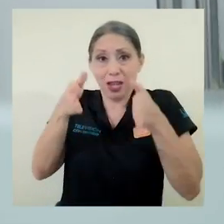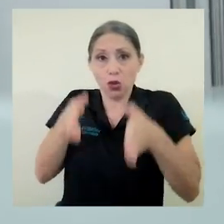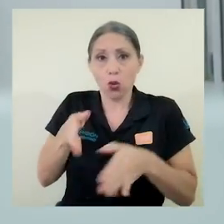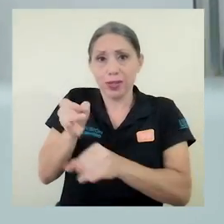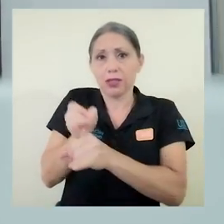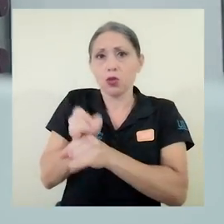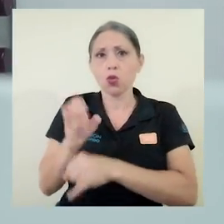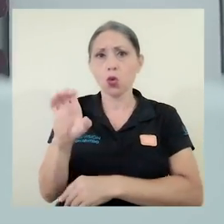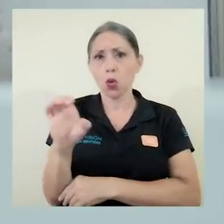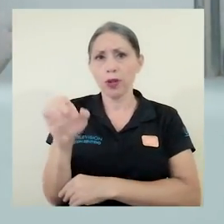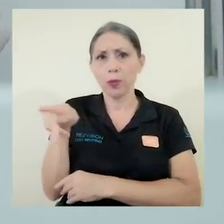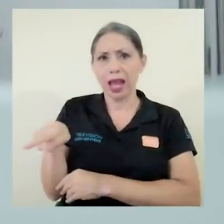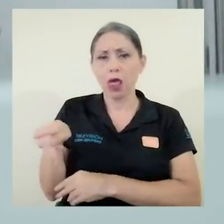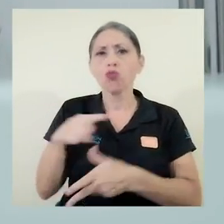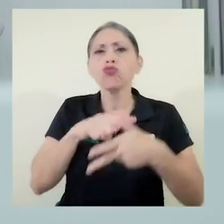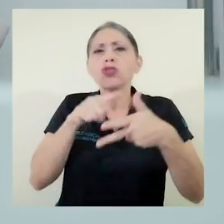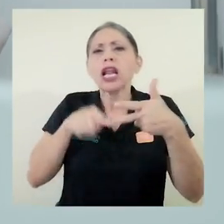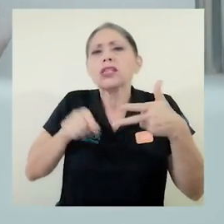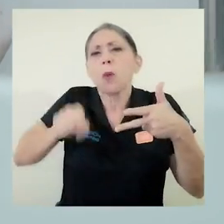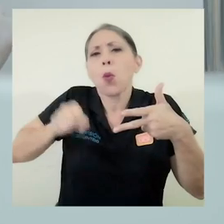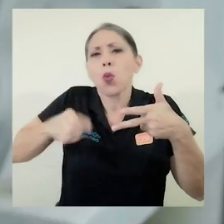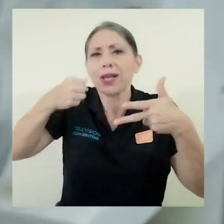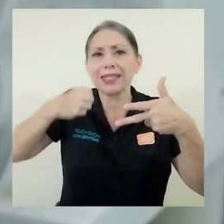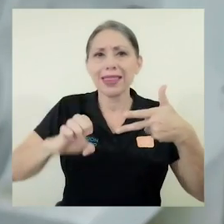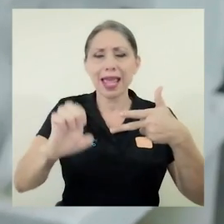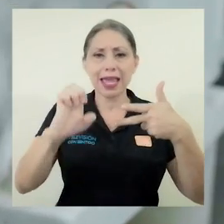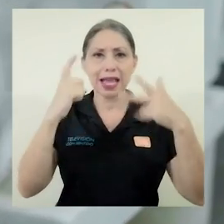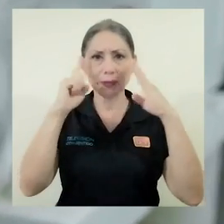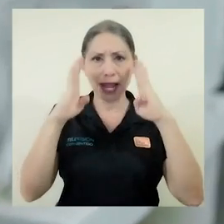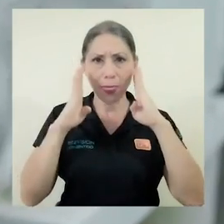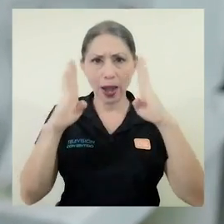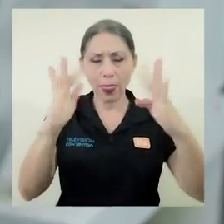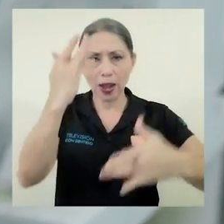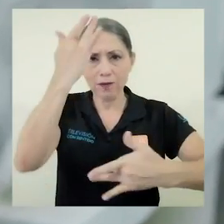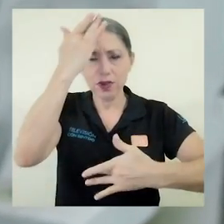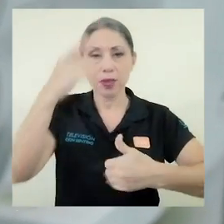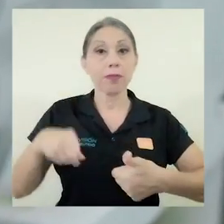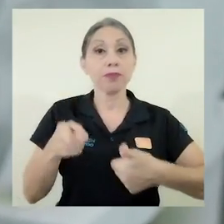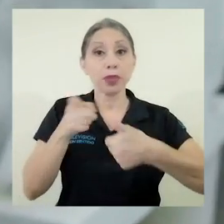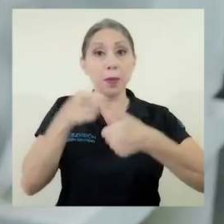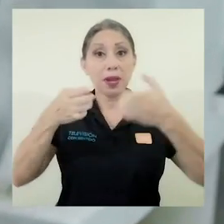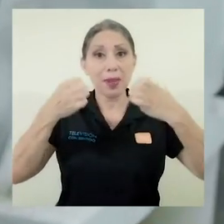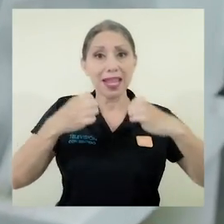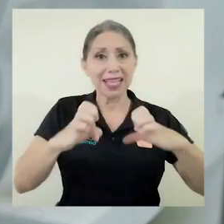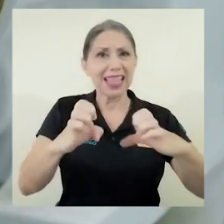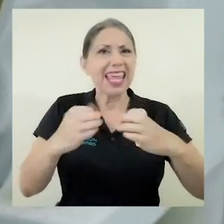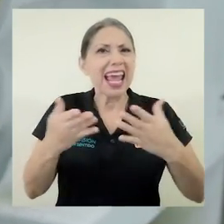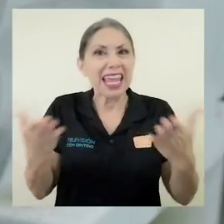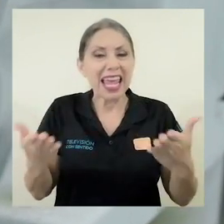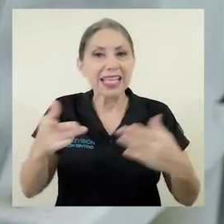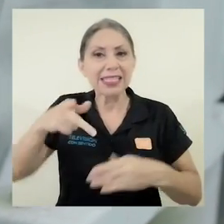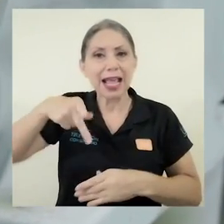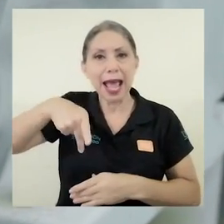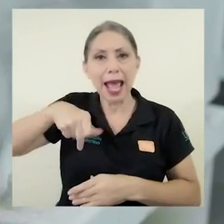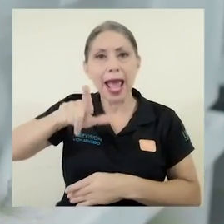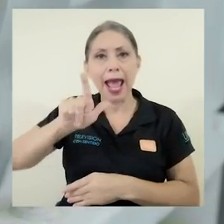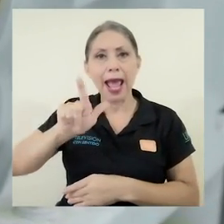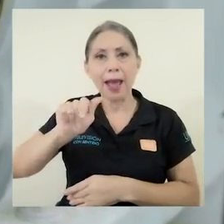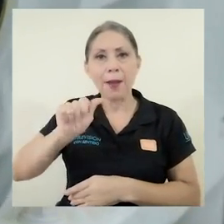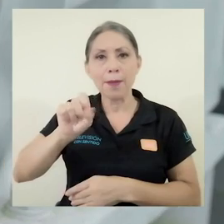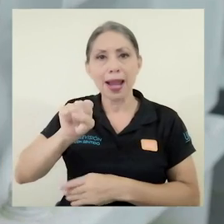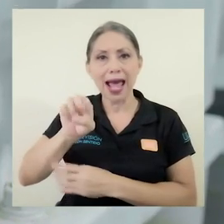Picado, tienen tres posibles estrategias de tratamiento. La primera estrategia es la transfusión de plasma